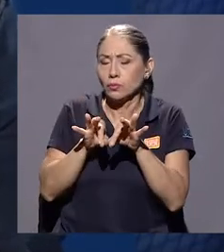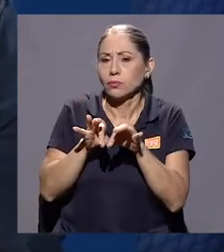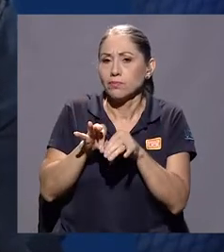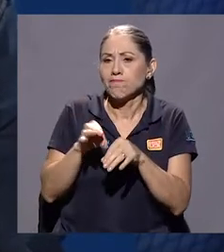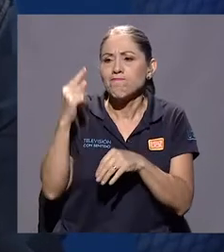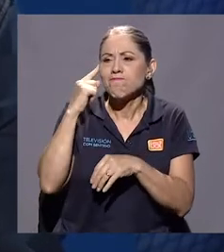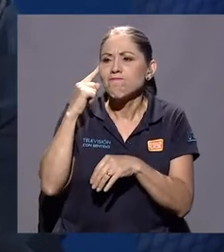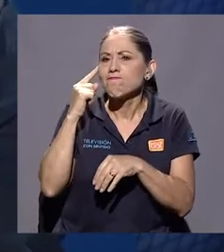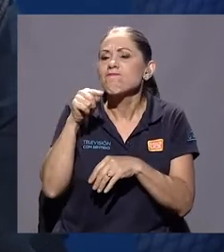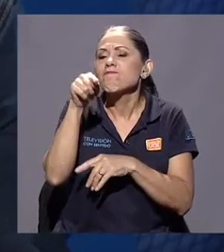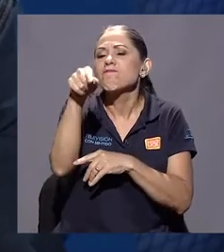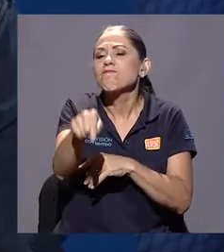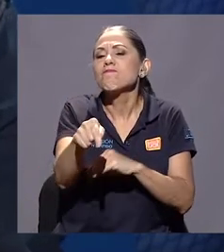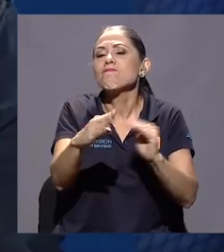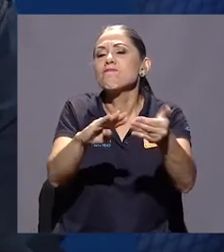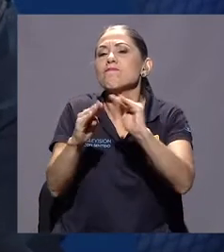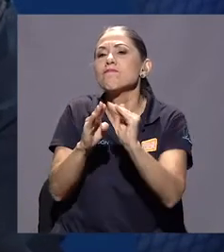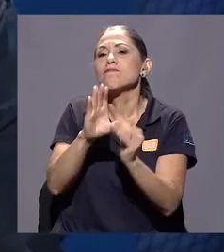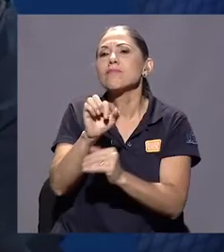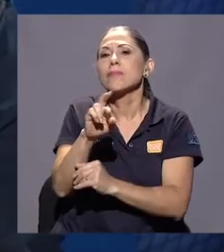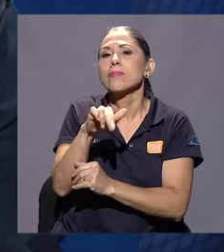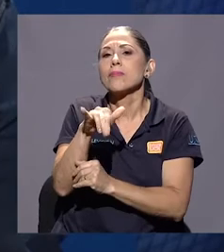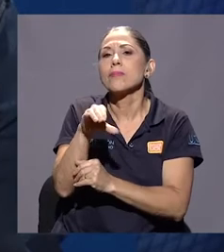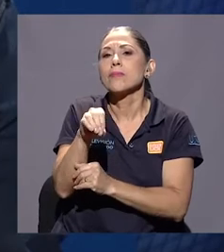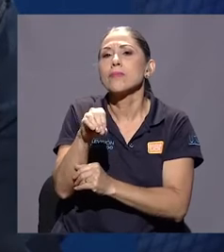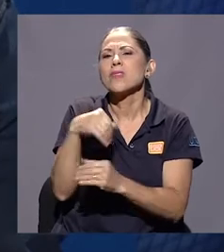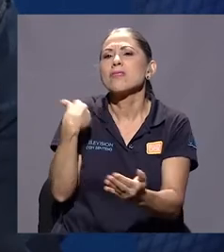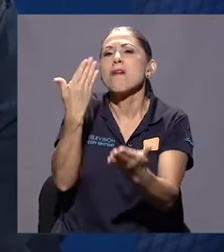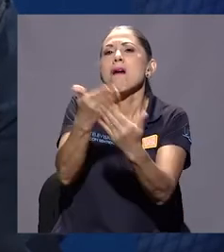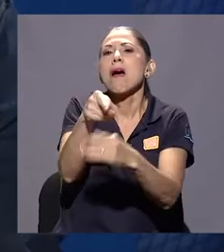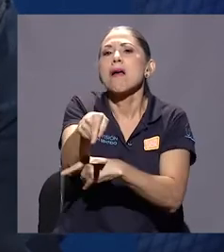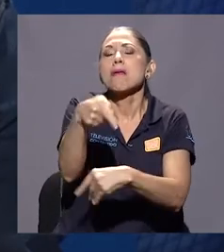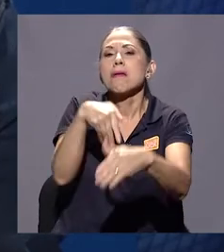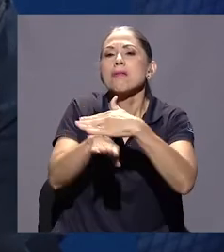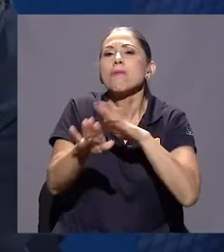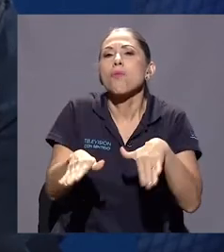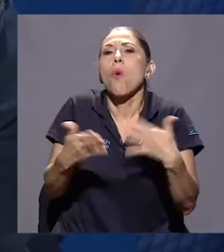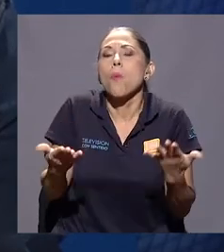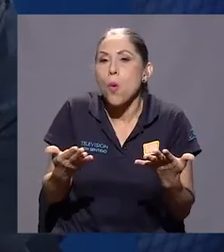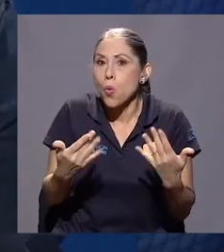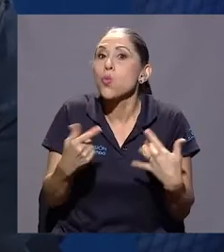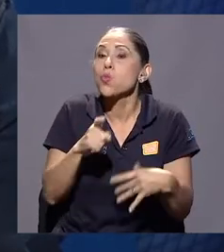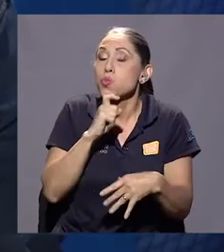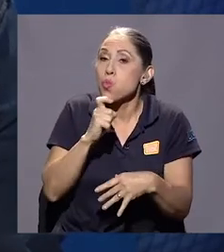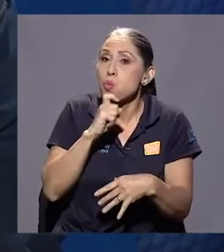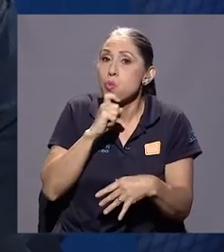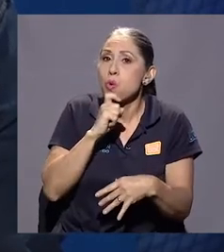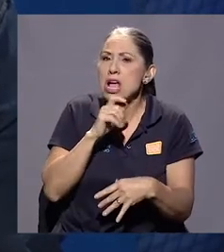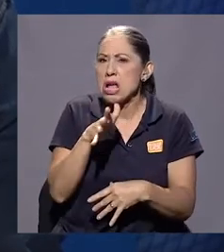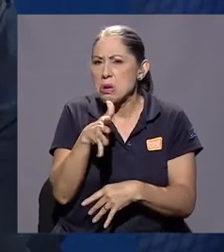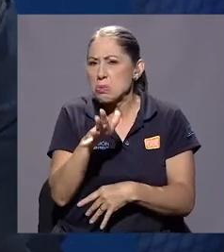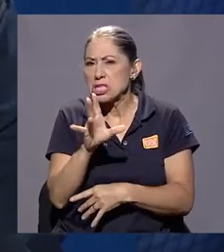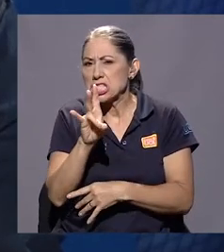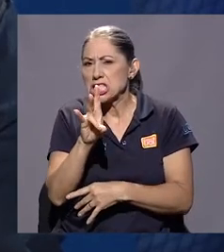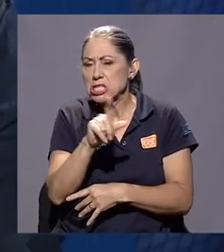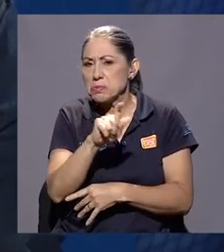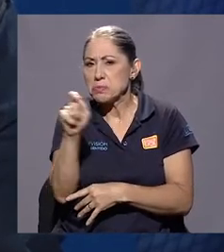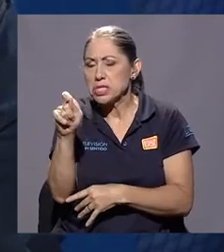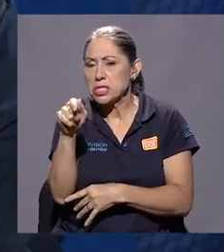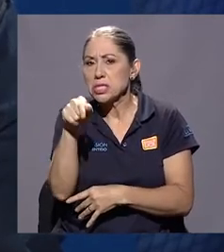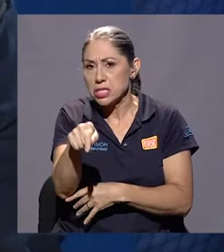cómo llegábamos ahí, cómo entrábamos. Fue un trabajo de varios meses, de siete meses, que se hizo.